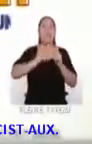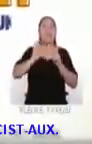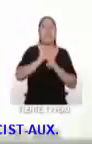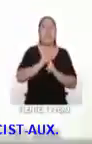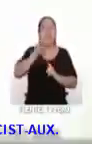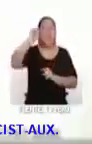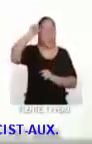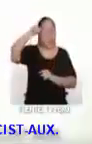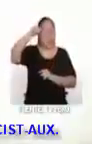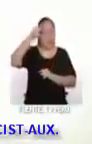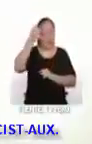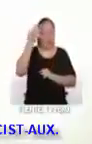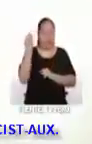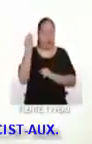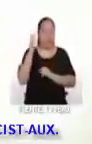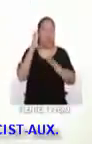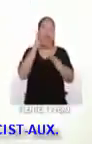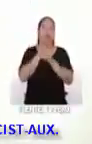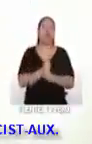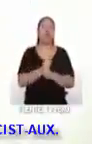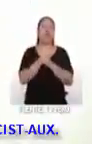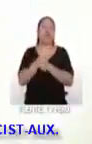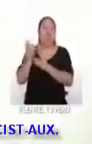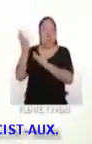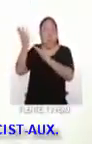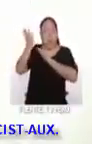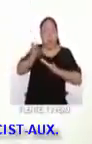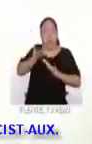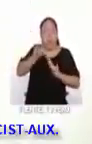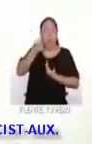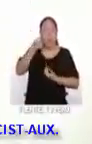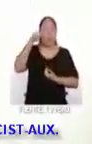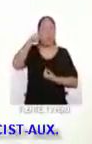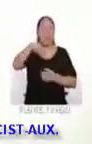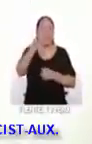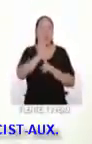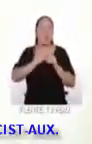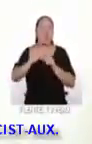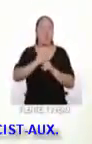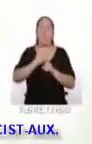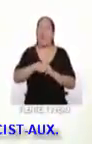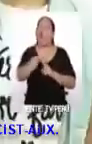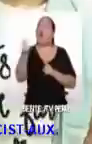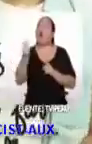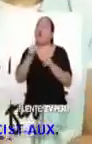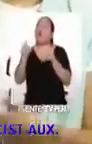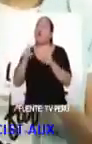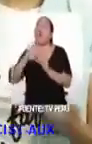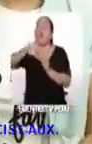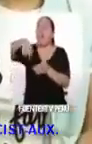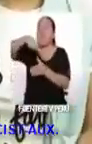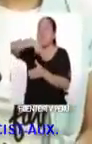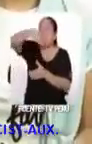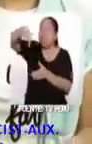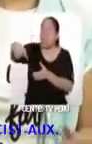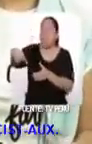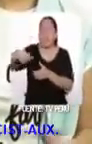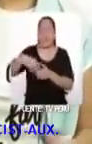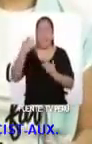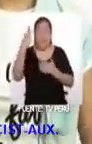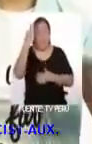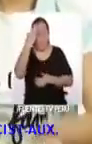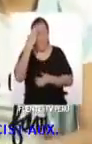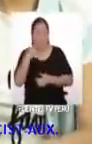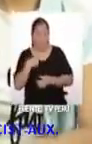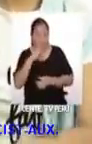Vamos a recordar algunas costumbres que hemos adquirido para conocer una cultura que está al otro lado del mundo. ¿Ya sabes de lo que estoy